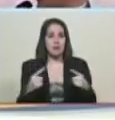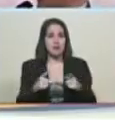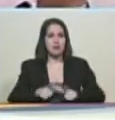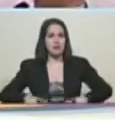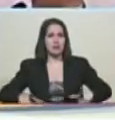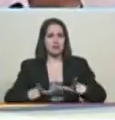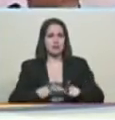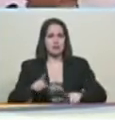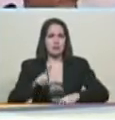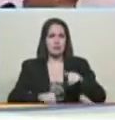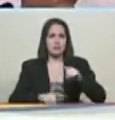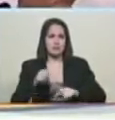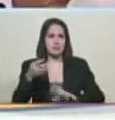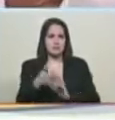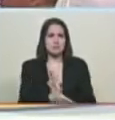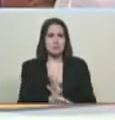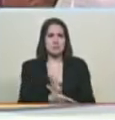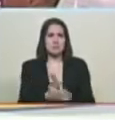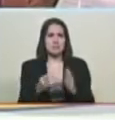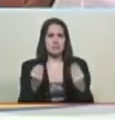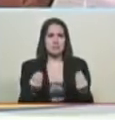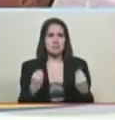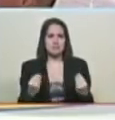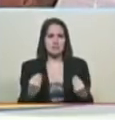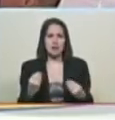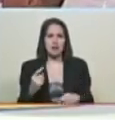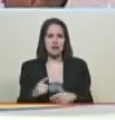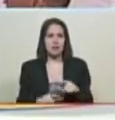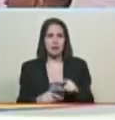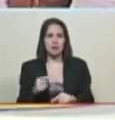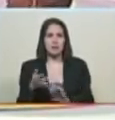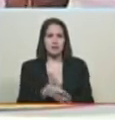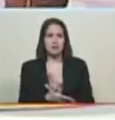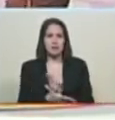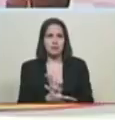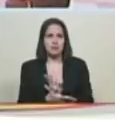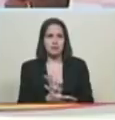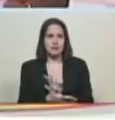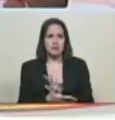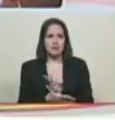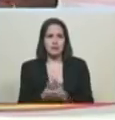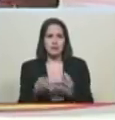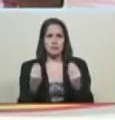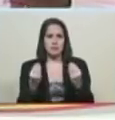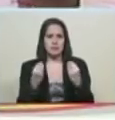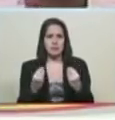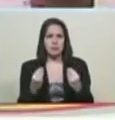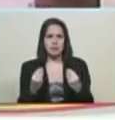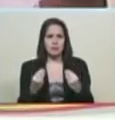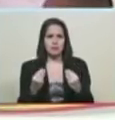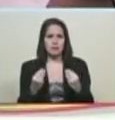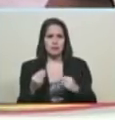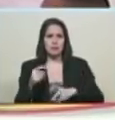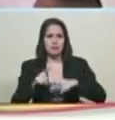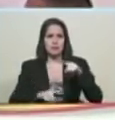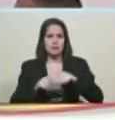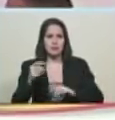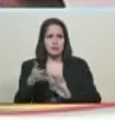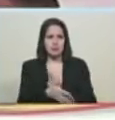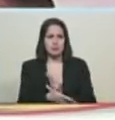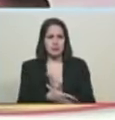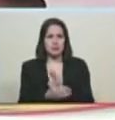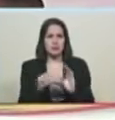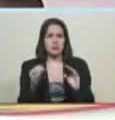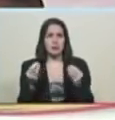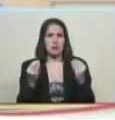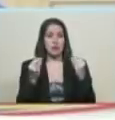del gobierno central pues hay una expresión en esta fecha de la música característica de nuestro pueblo. Correcto. Escucha